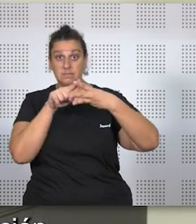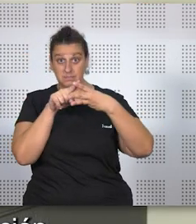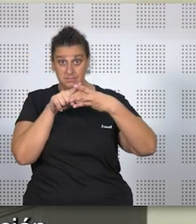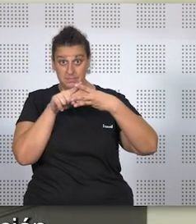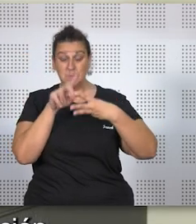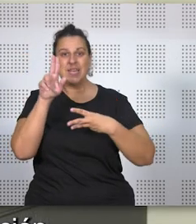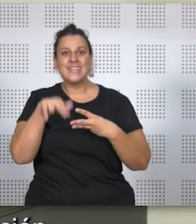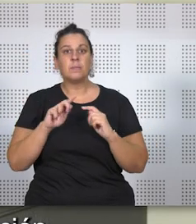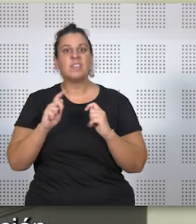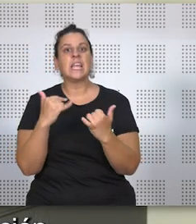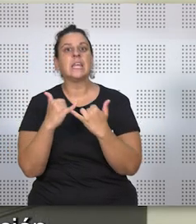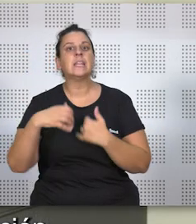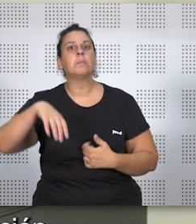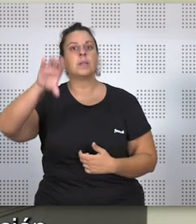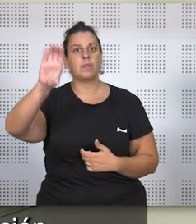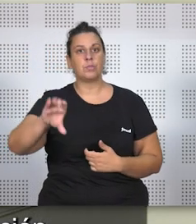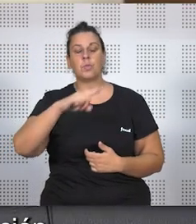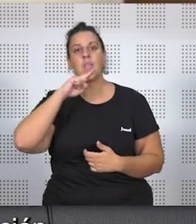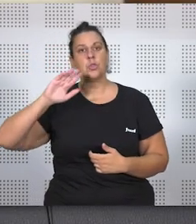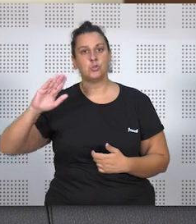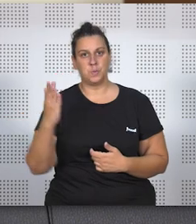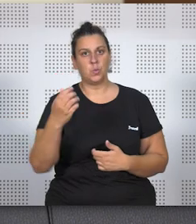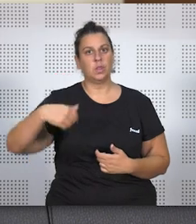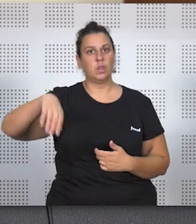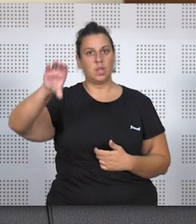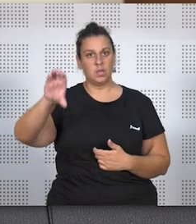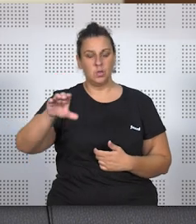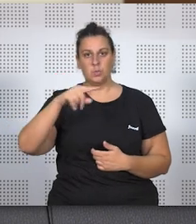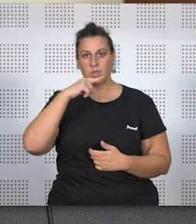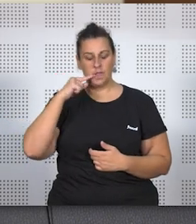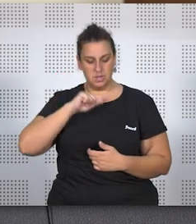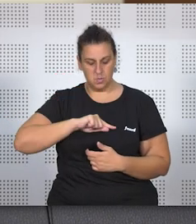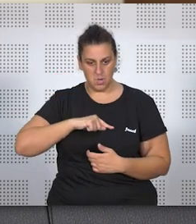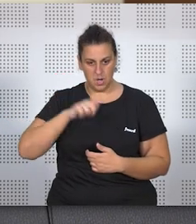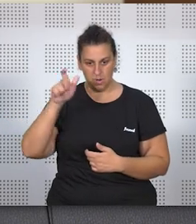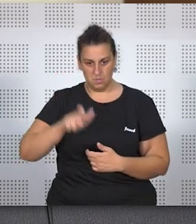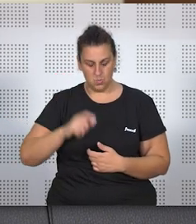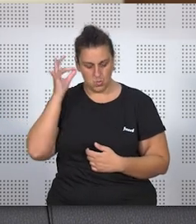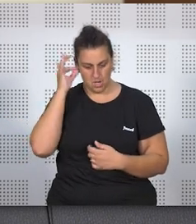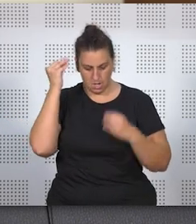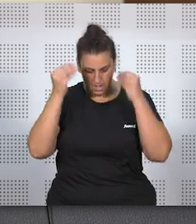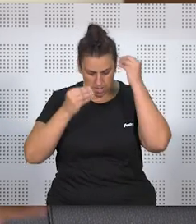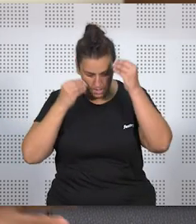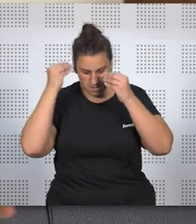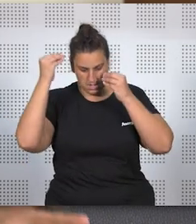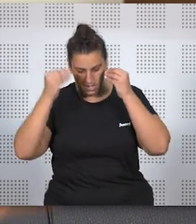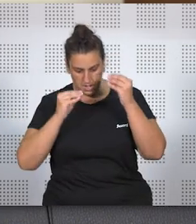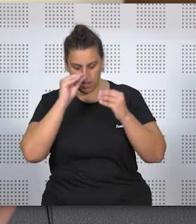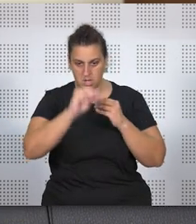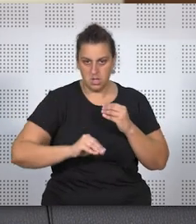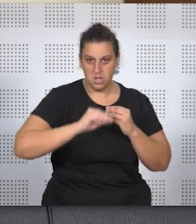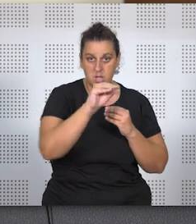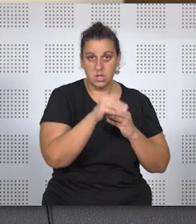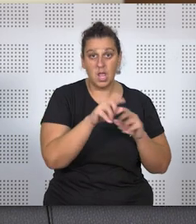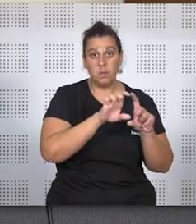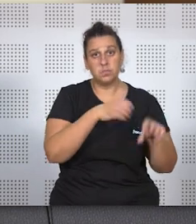sino que también le da una indemnización por daños y perjuicios, por los daños morales que le ha causado esta persona trabajadora. En este caso se cuantifican en